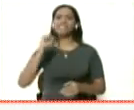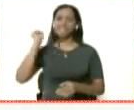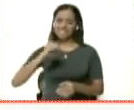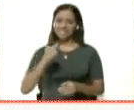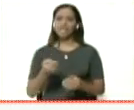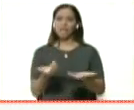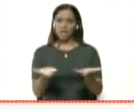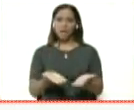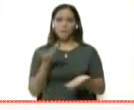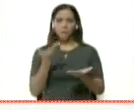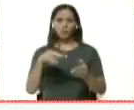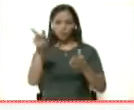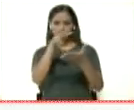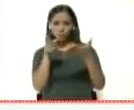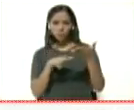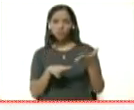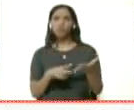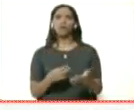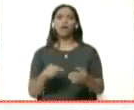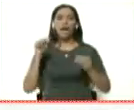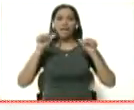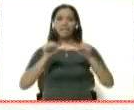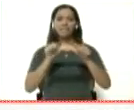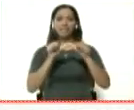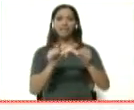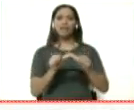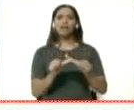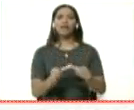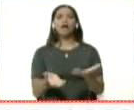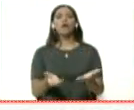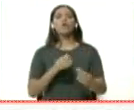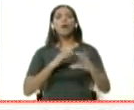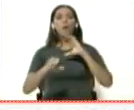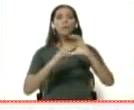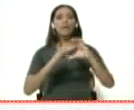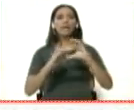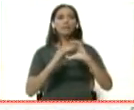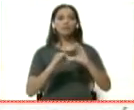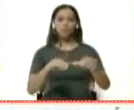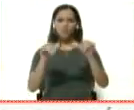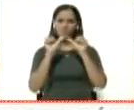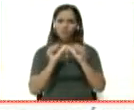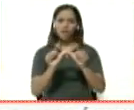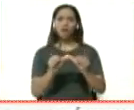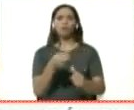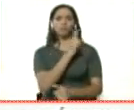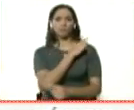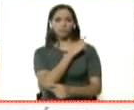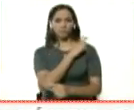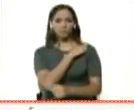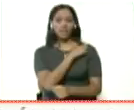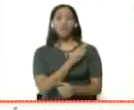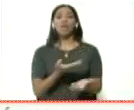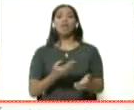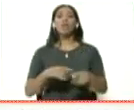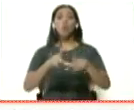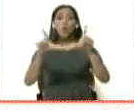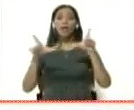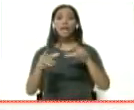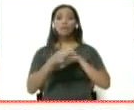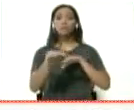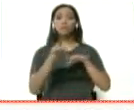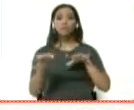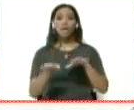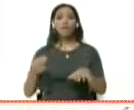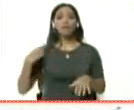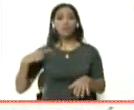de Miraflores se mantendrá de forma permanente haciendo una comunicación constante y permanente con las autoridades locales, municipales